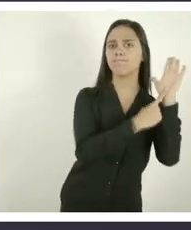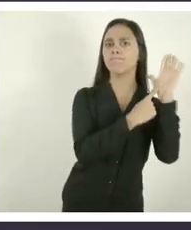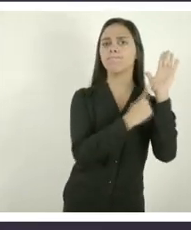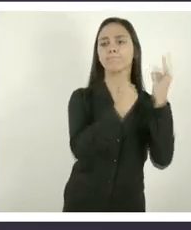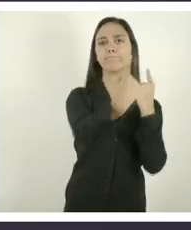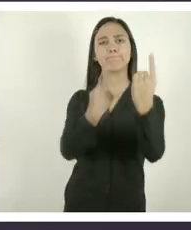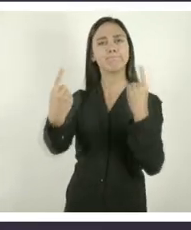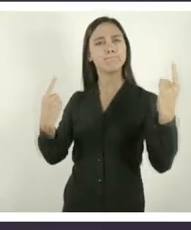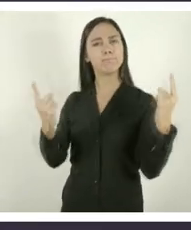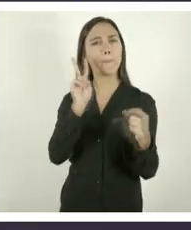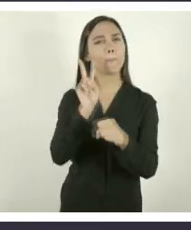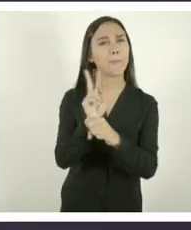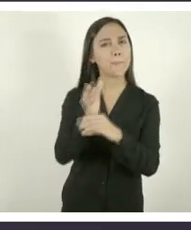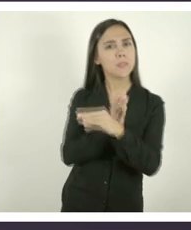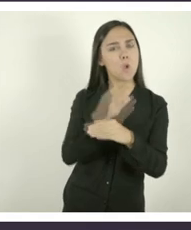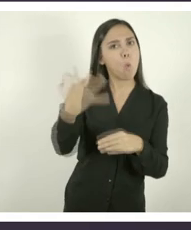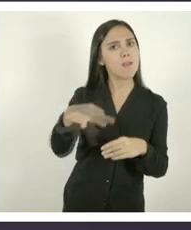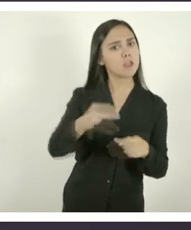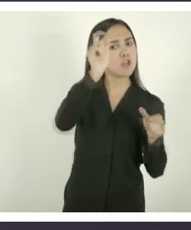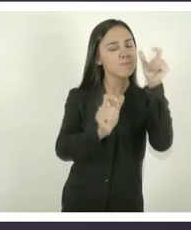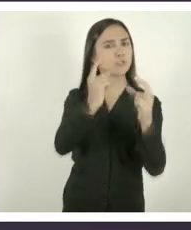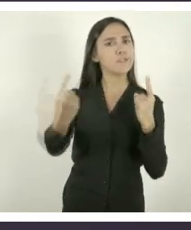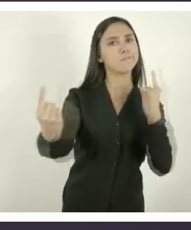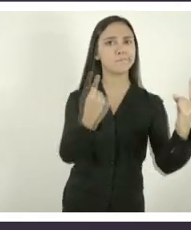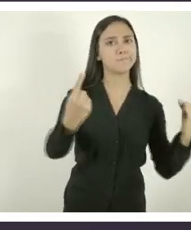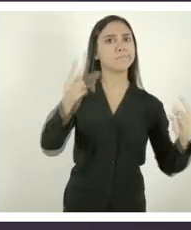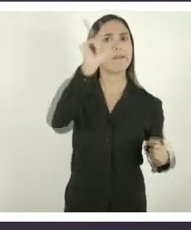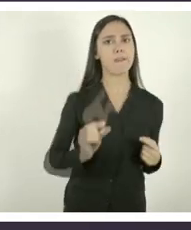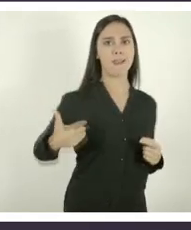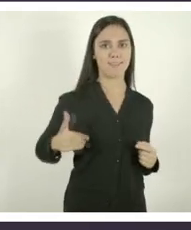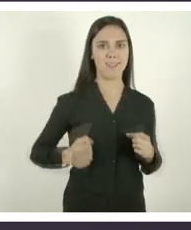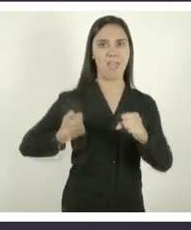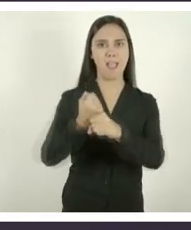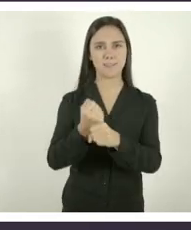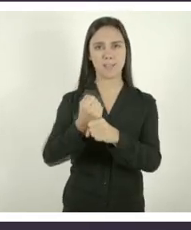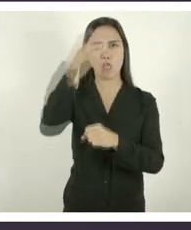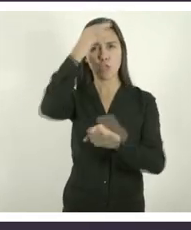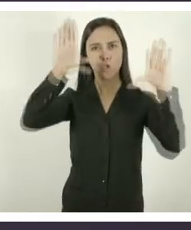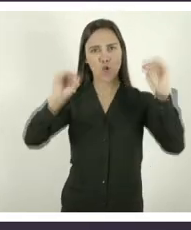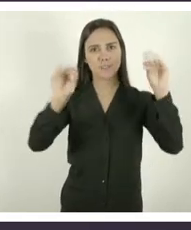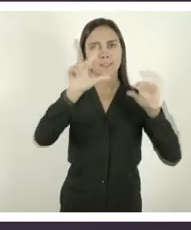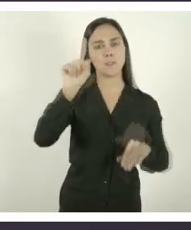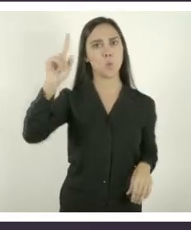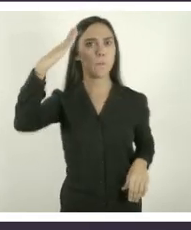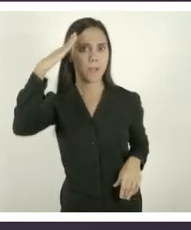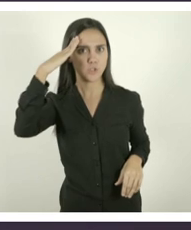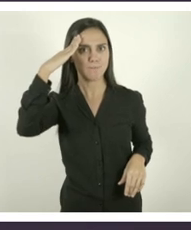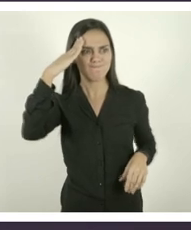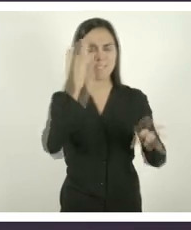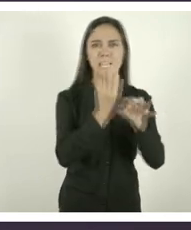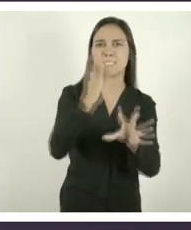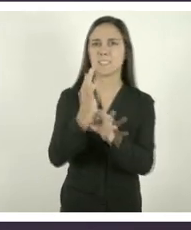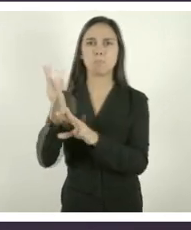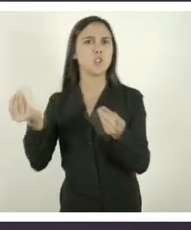aislamiento social preventivo y obligatorio para toda la población argentina hasta las 24 horas del 31 de marzo,